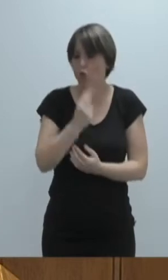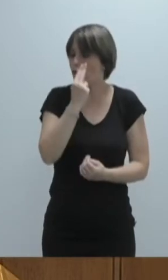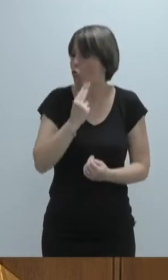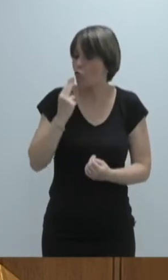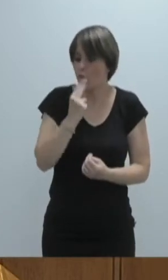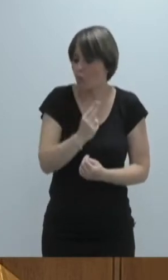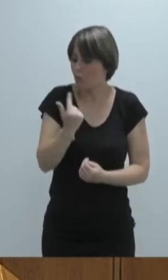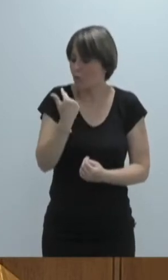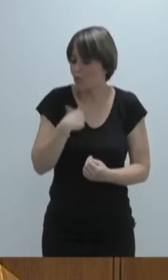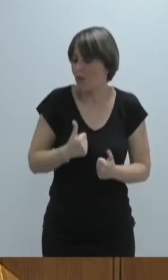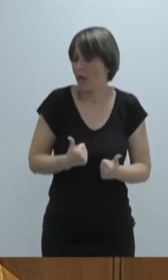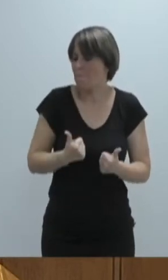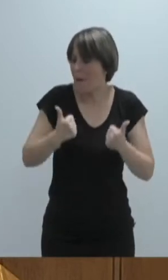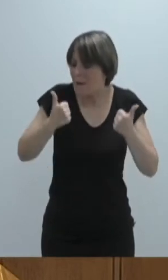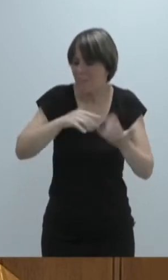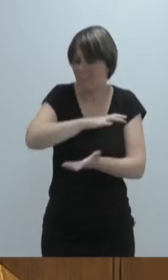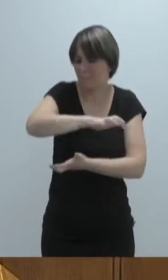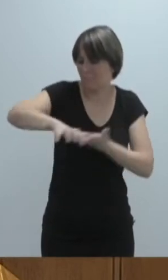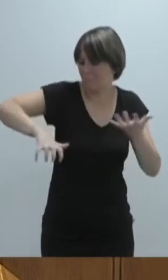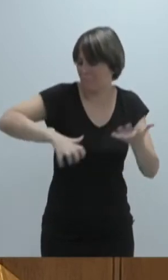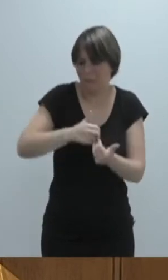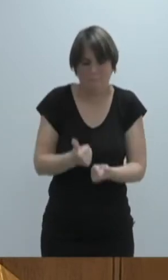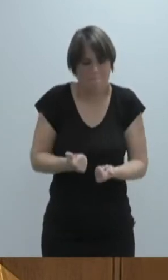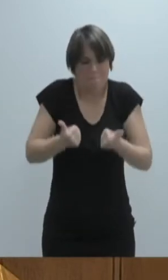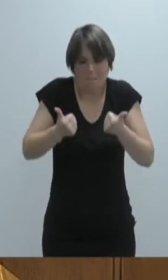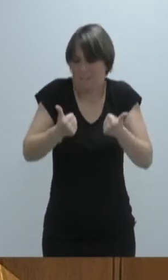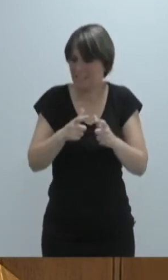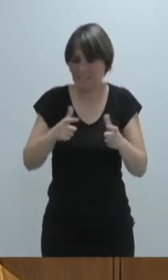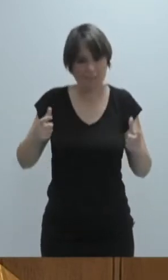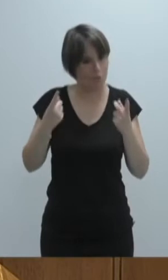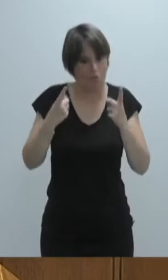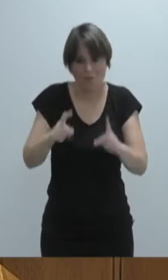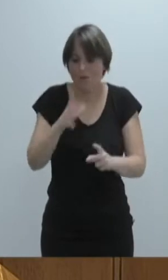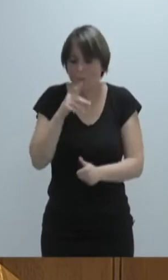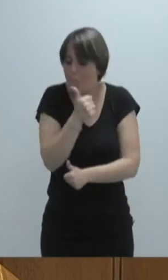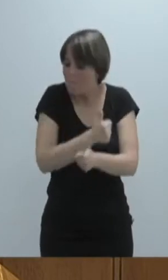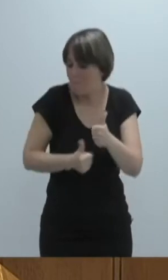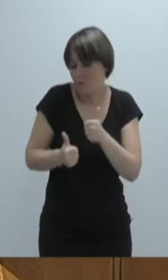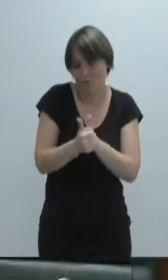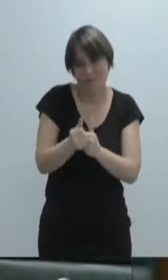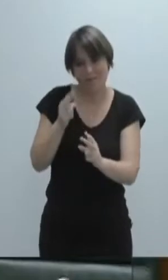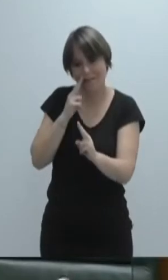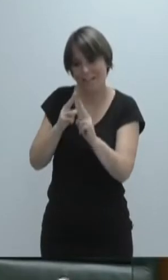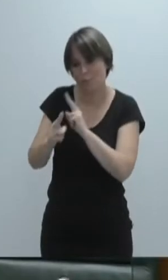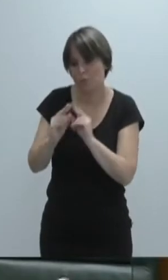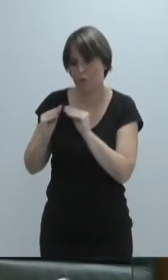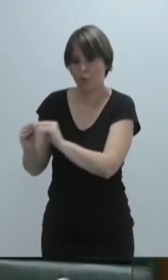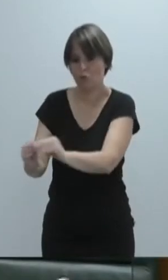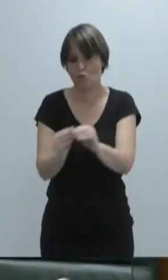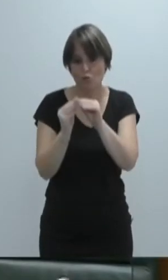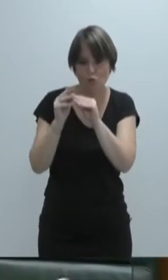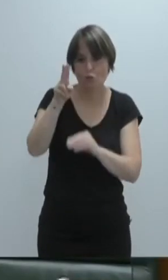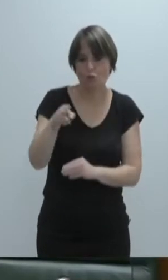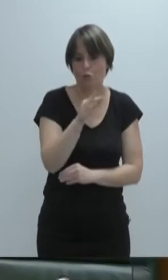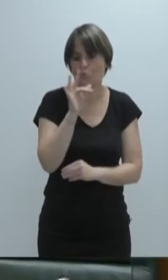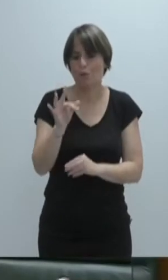alimentar más de lo necesario la polémica política, porque lo prioritario sigue siendo dar una respuesta conjunta y eficaz a